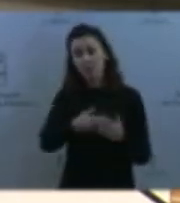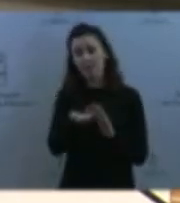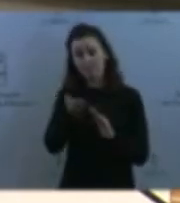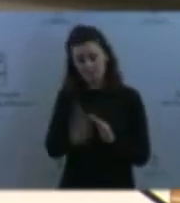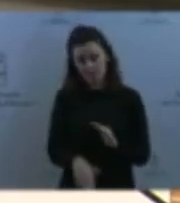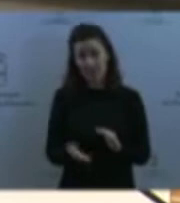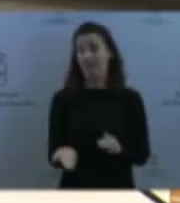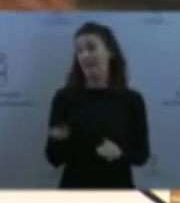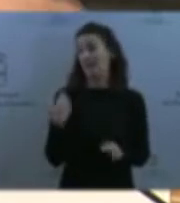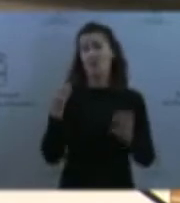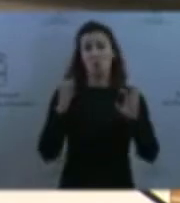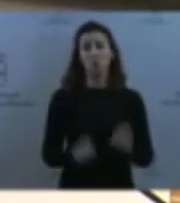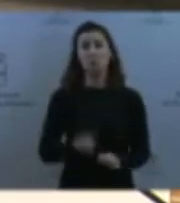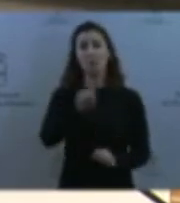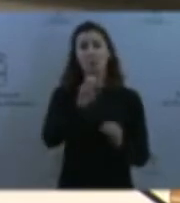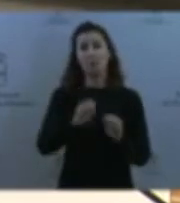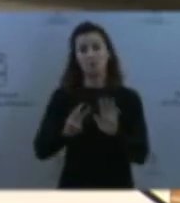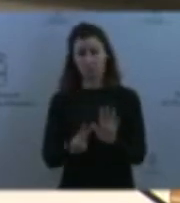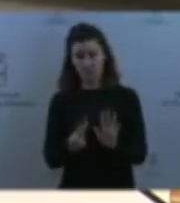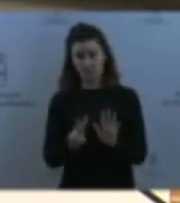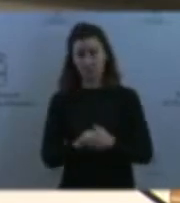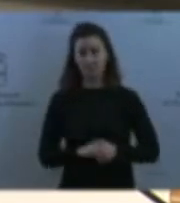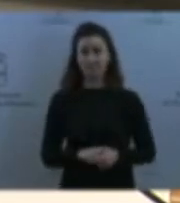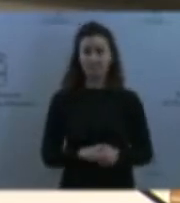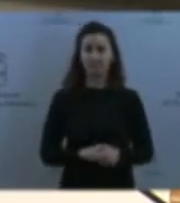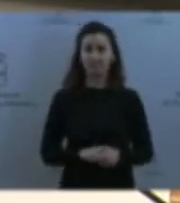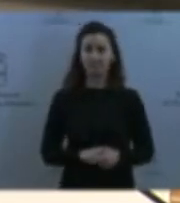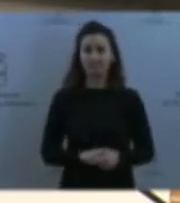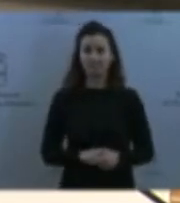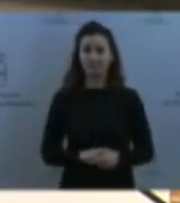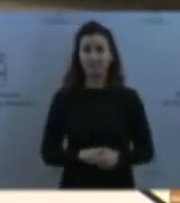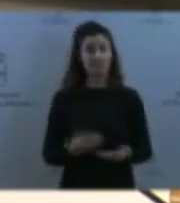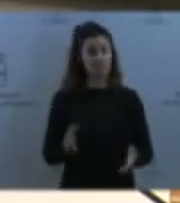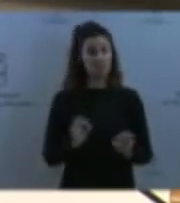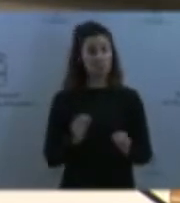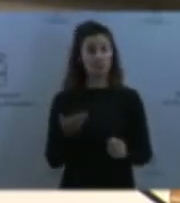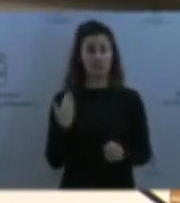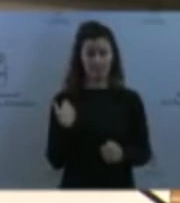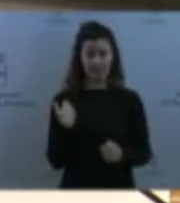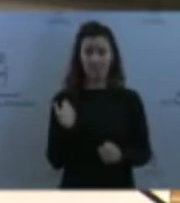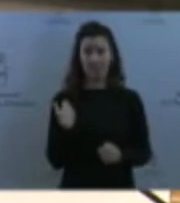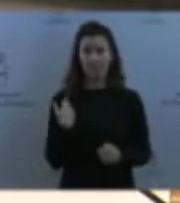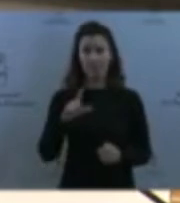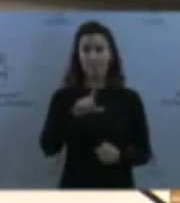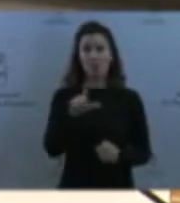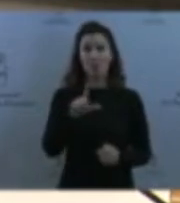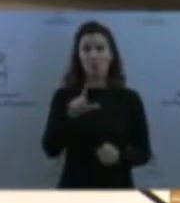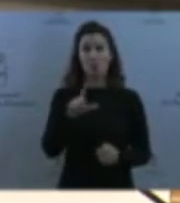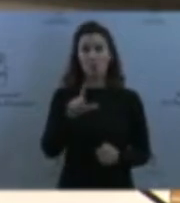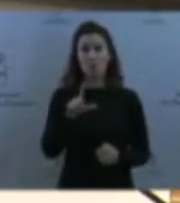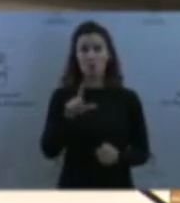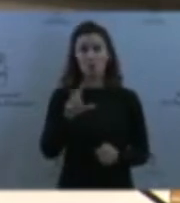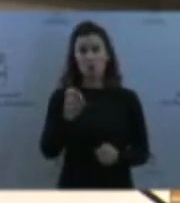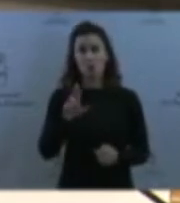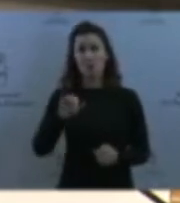Tenemos o teníamos al día de ayer en Loriana, que la gestiona esta UTE, que ya no vamos a dar más detalles,